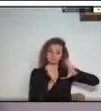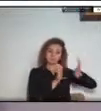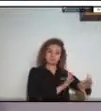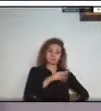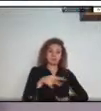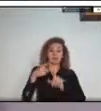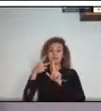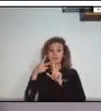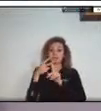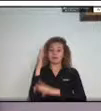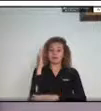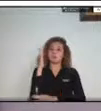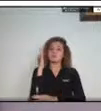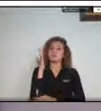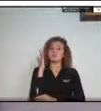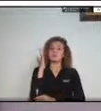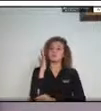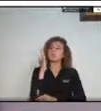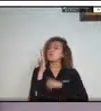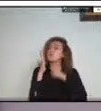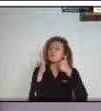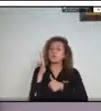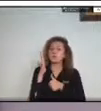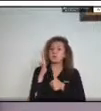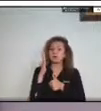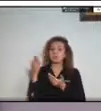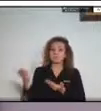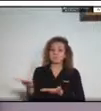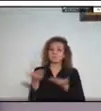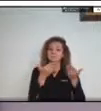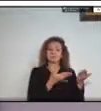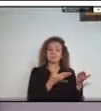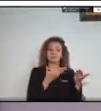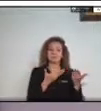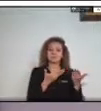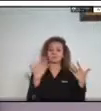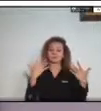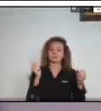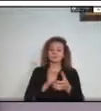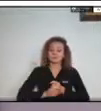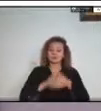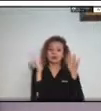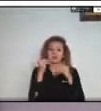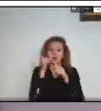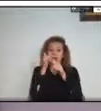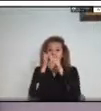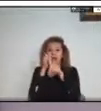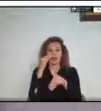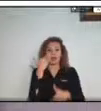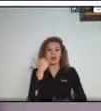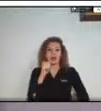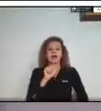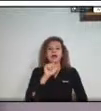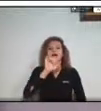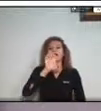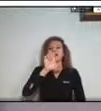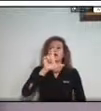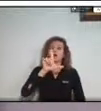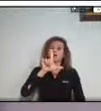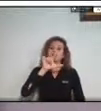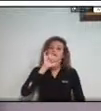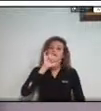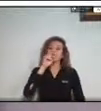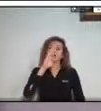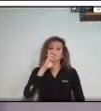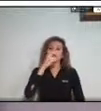presentación le damos su bienvenida y un saludo a la ingeniera Elizabeth Cárdenas ella es ingeniera